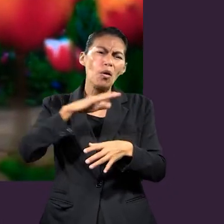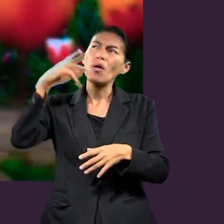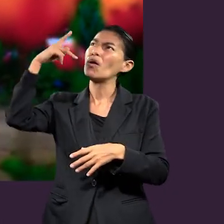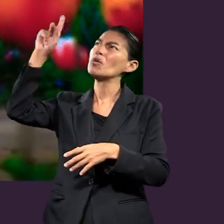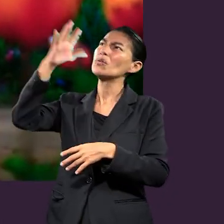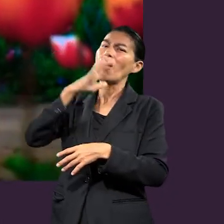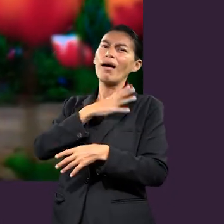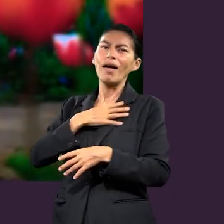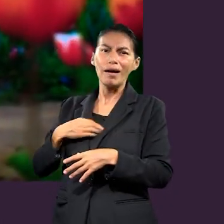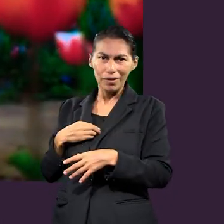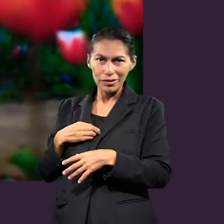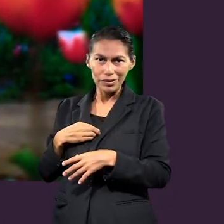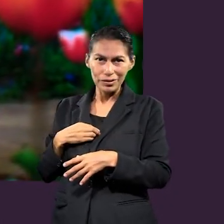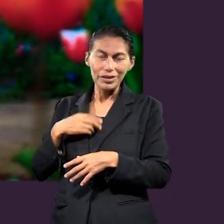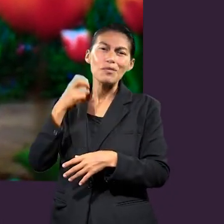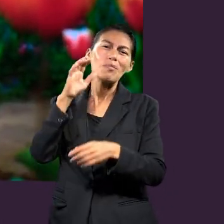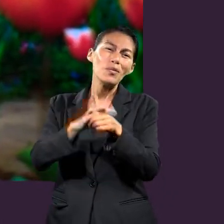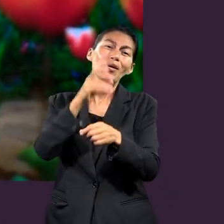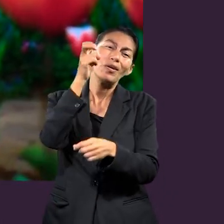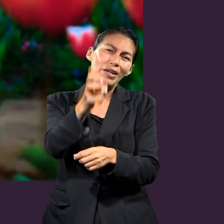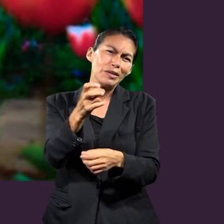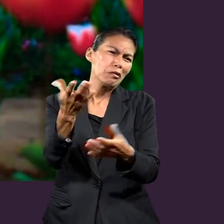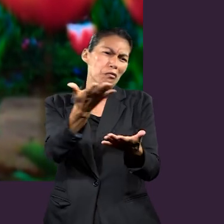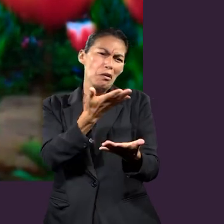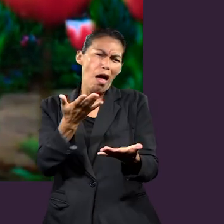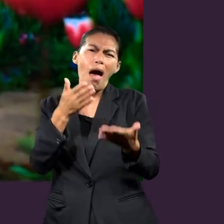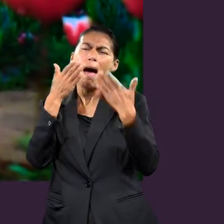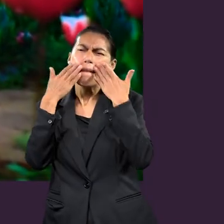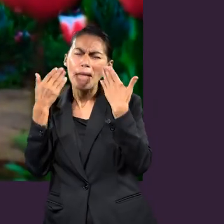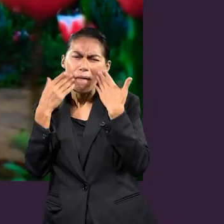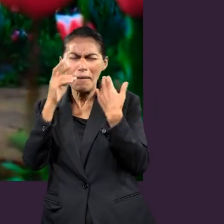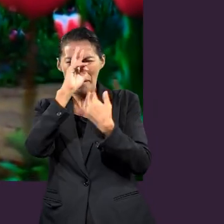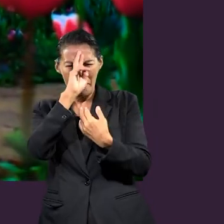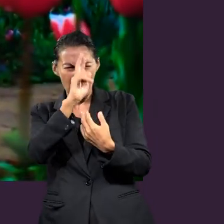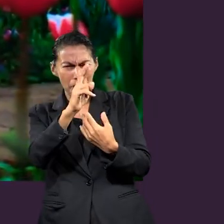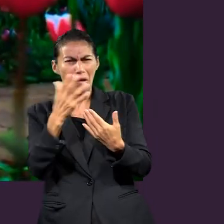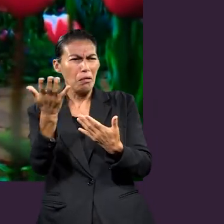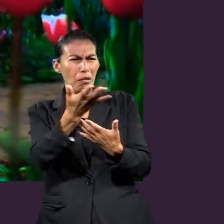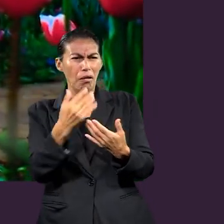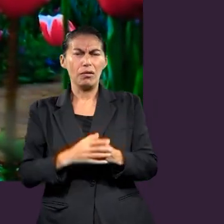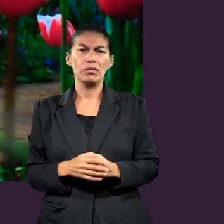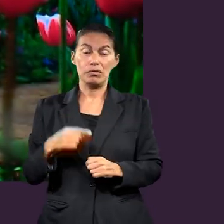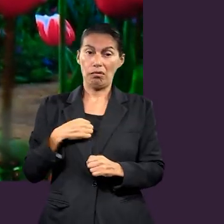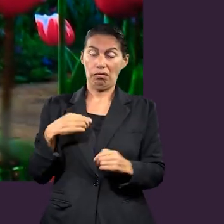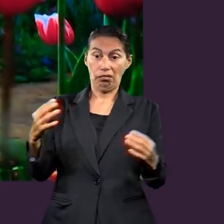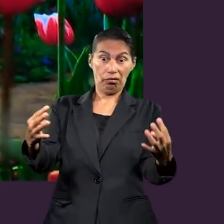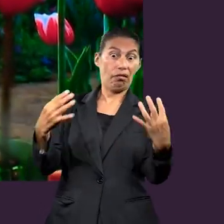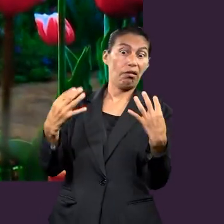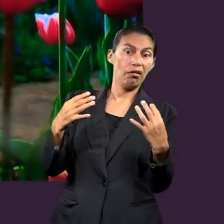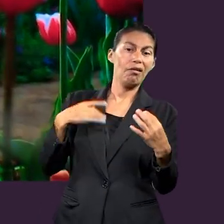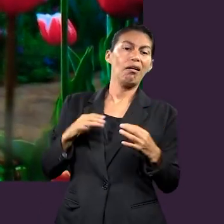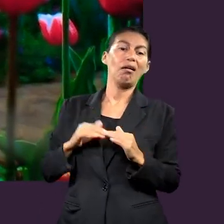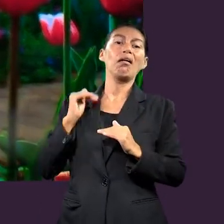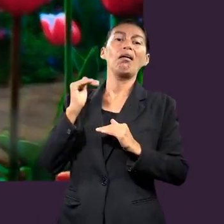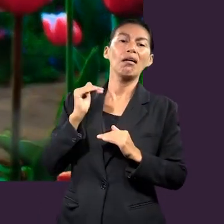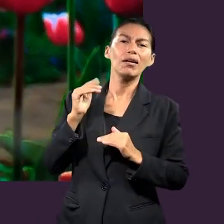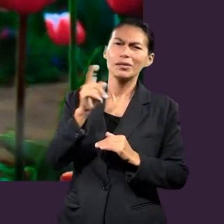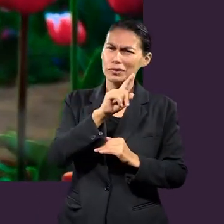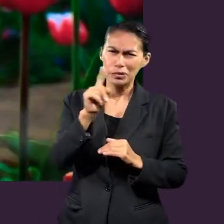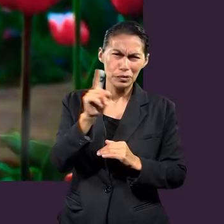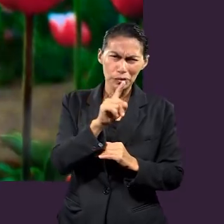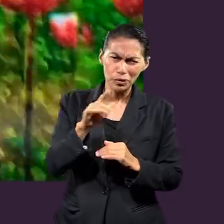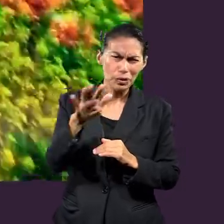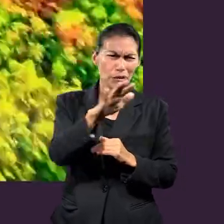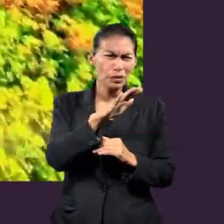bajo el nuevo paradigma. Somos hermanados por Cristo Jesús y nos debemos tratar en este nuevo nivel